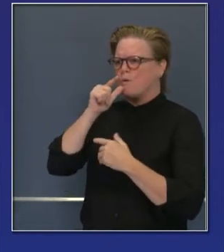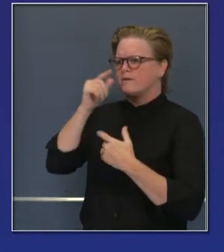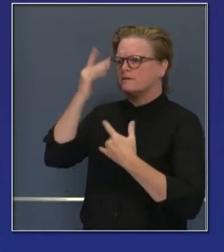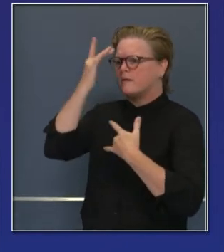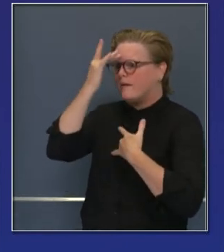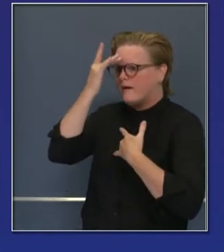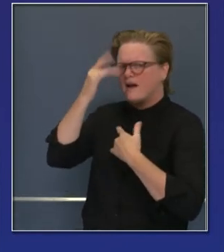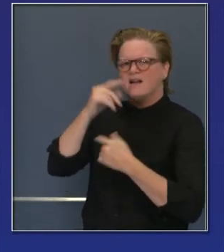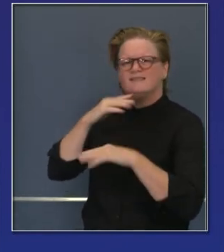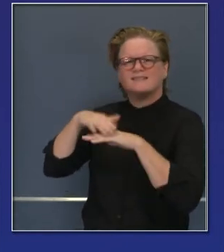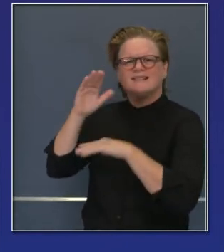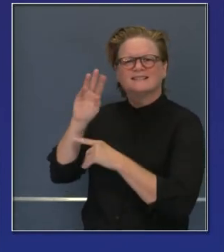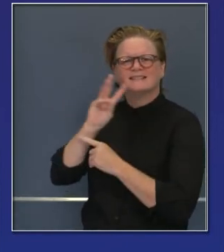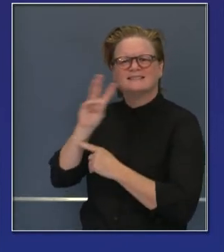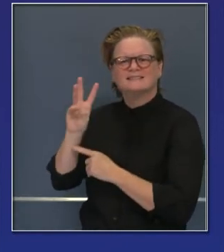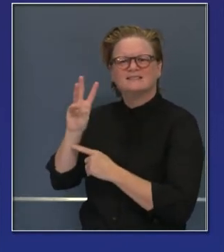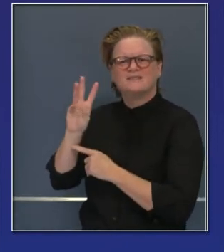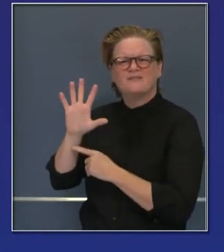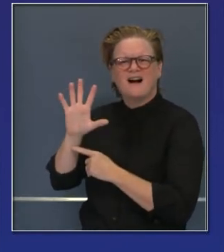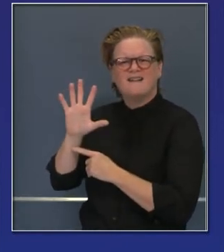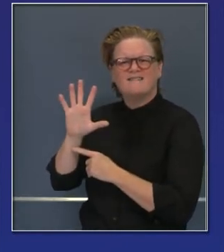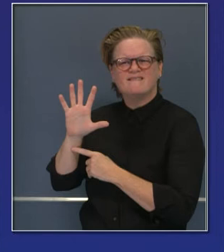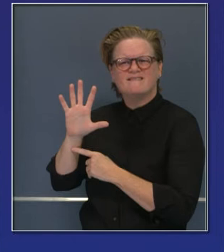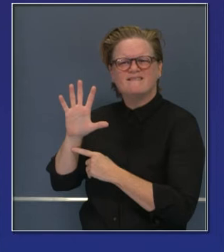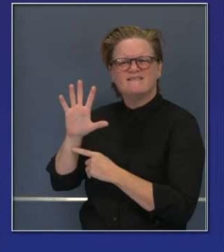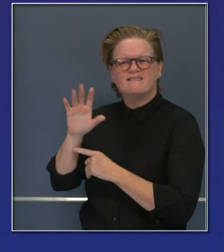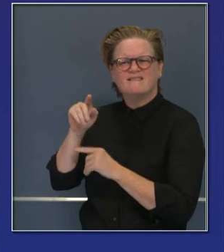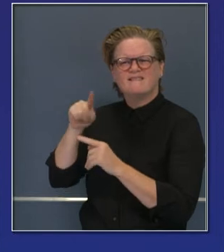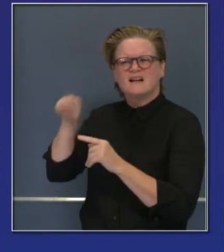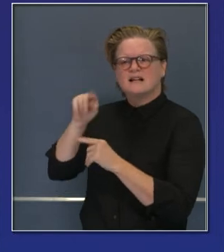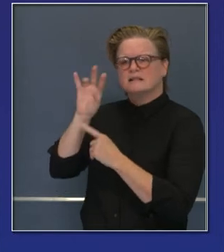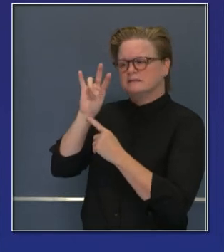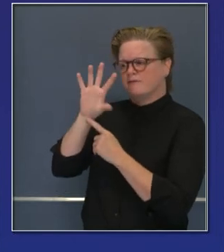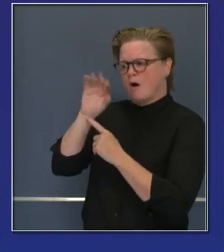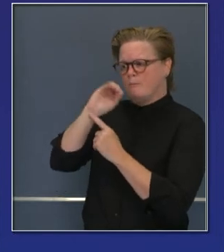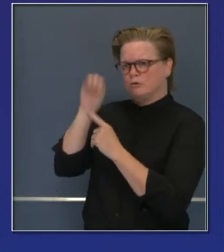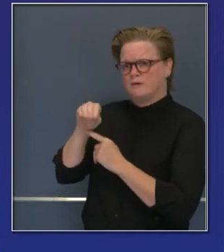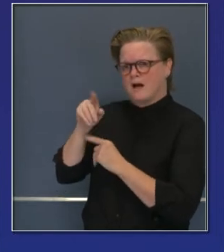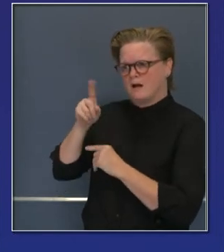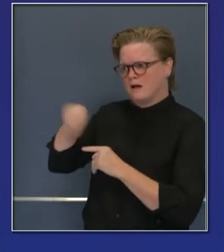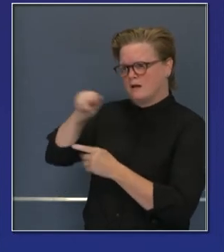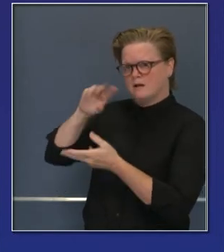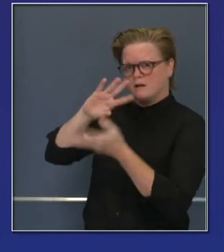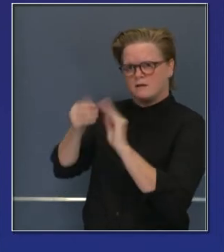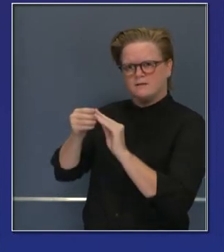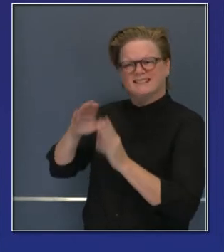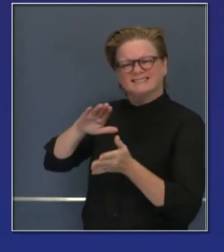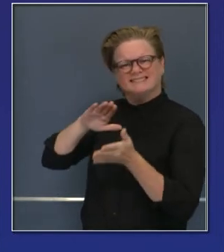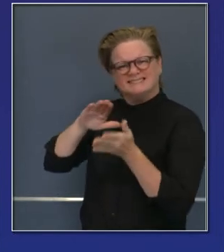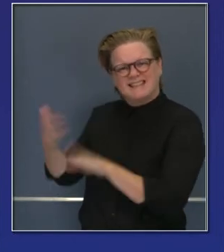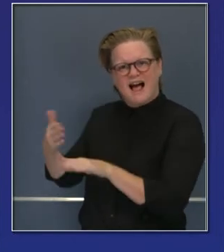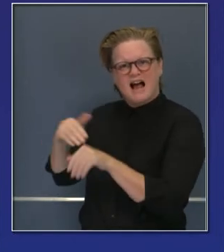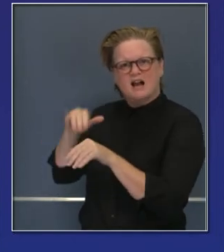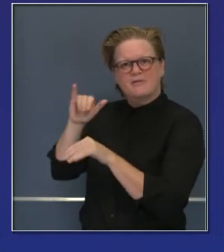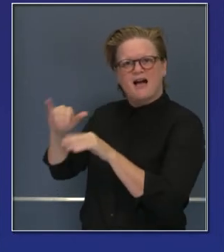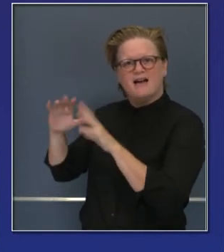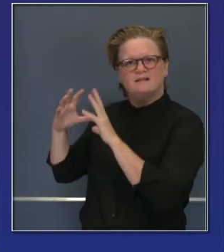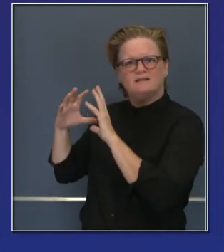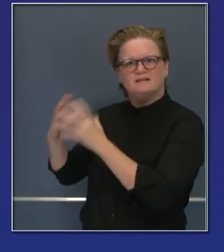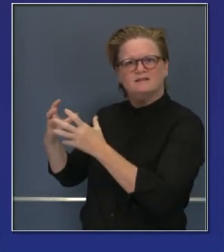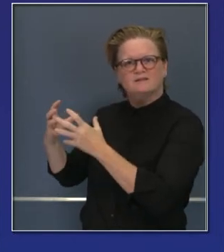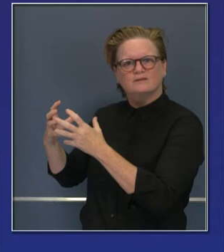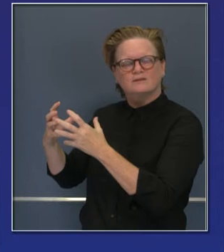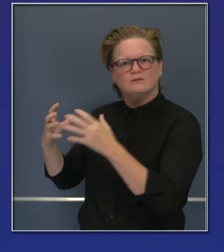65 años de edad, 75% han estado en ese grupo de edad mayor. ¿Y esto qué significa